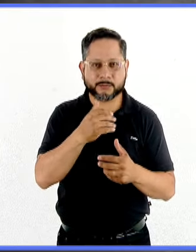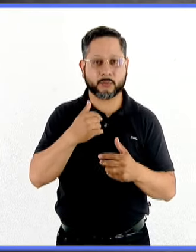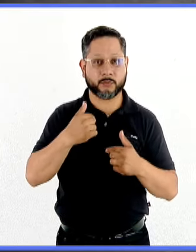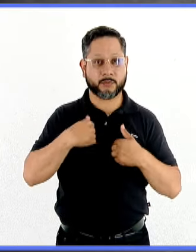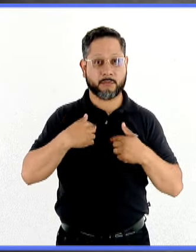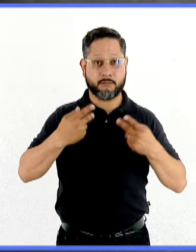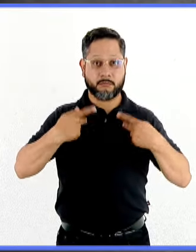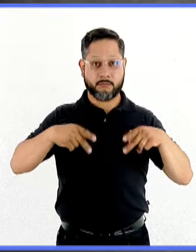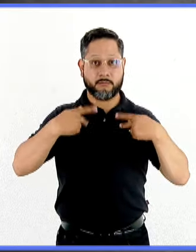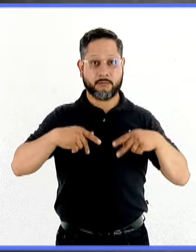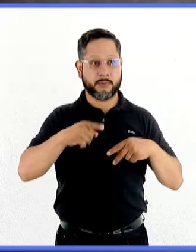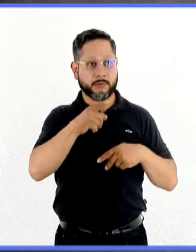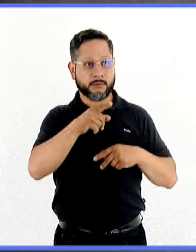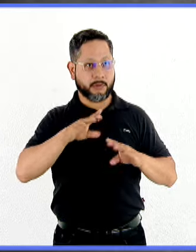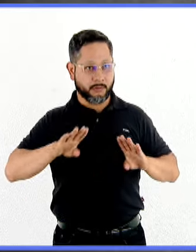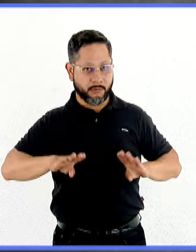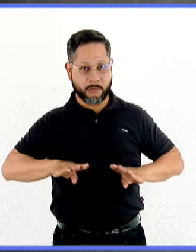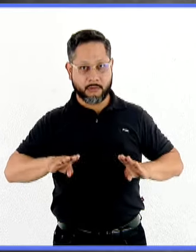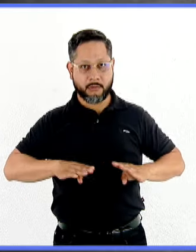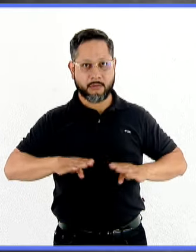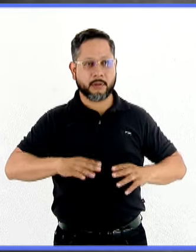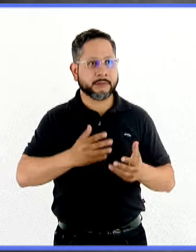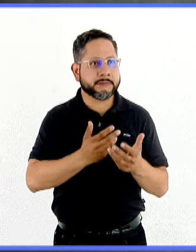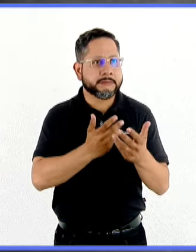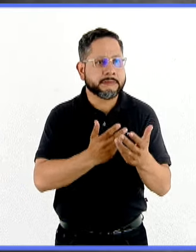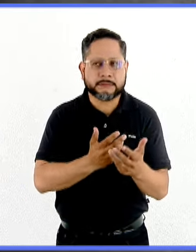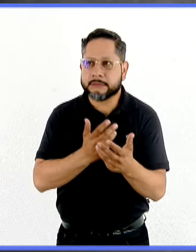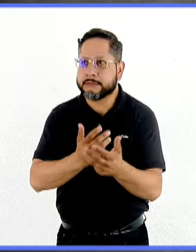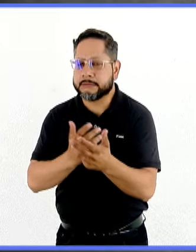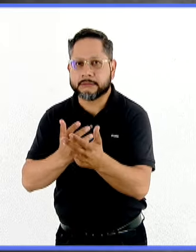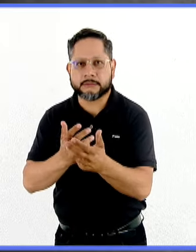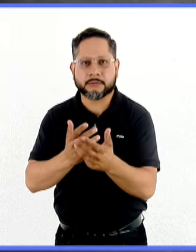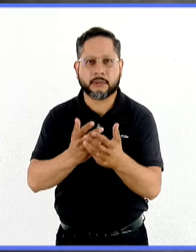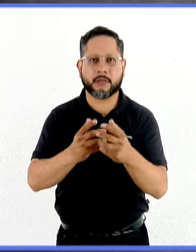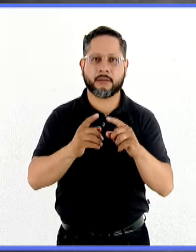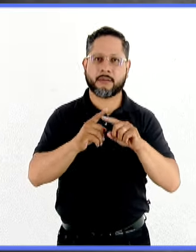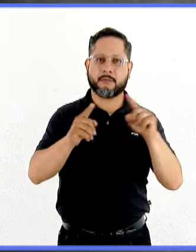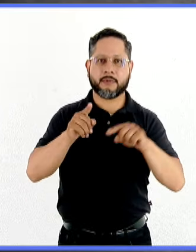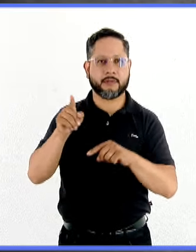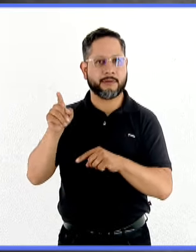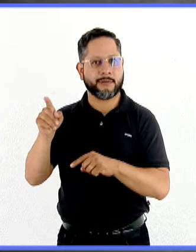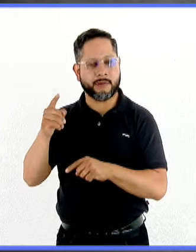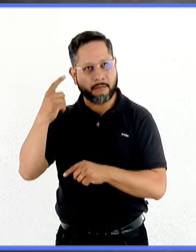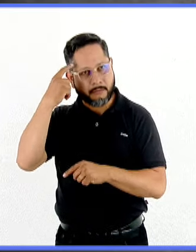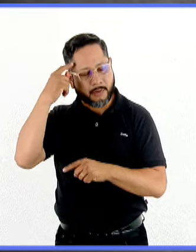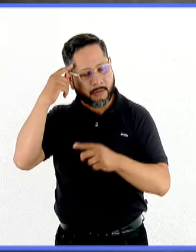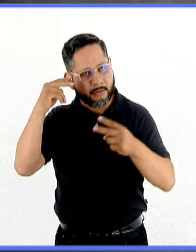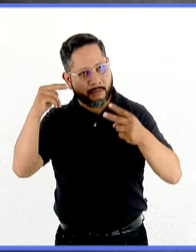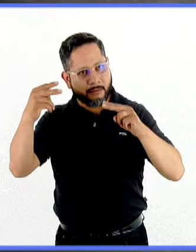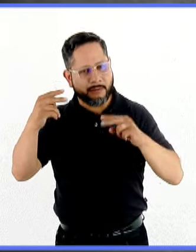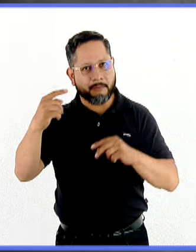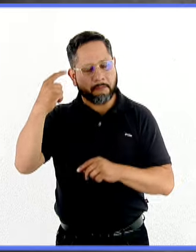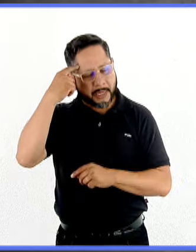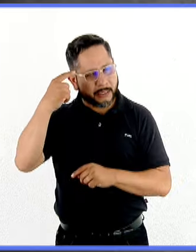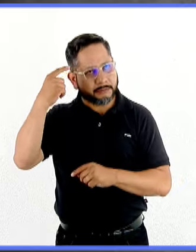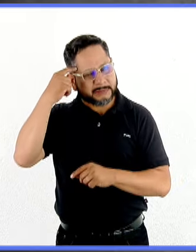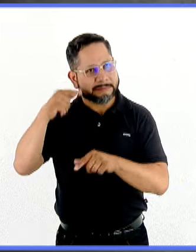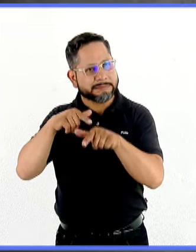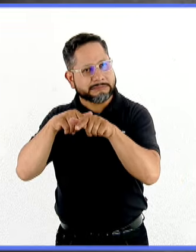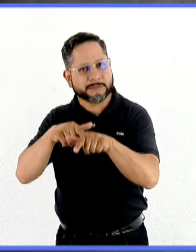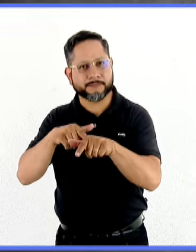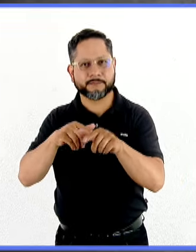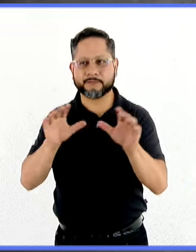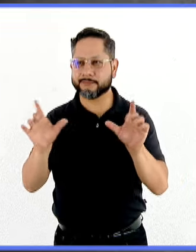persona que vive con características obsesivas, a diferencia de alguien que tiene un trastorno, pareciera ser que es muy importante hacer el